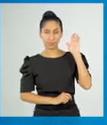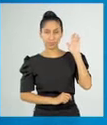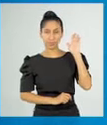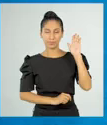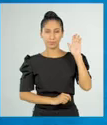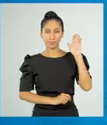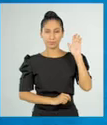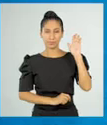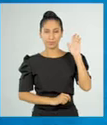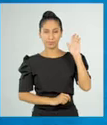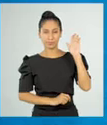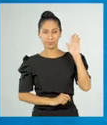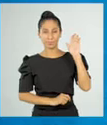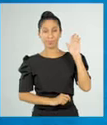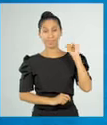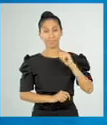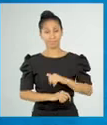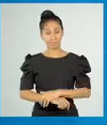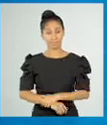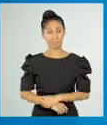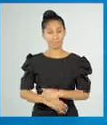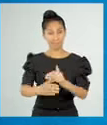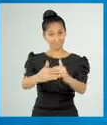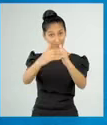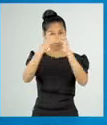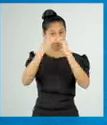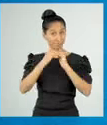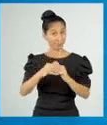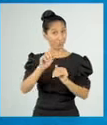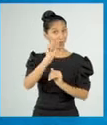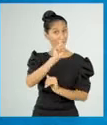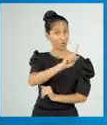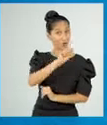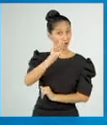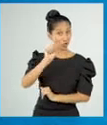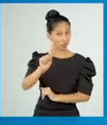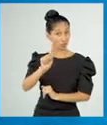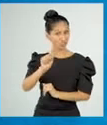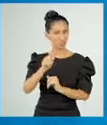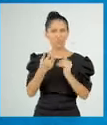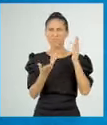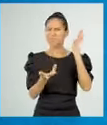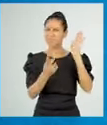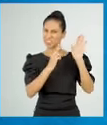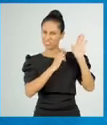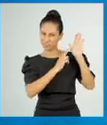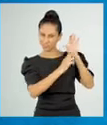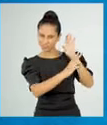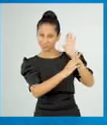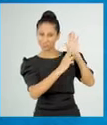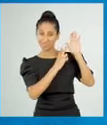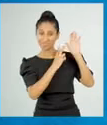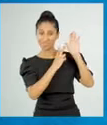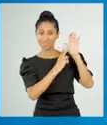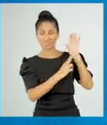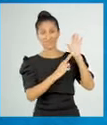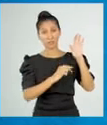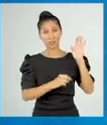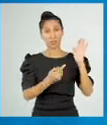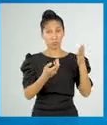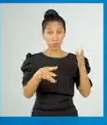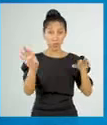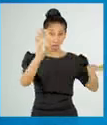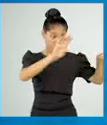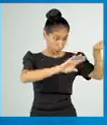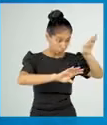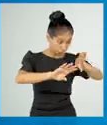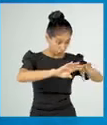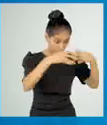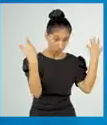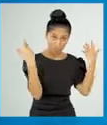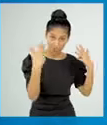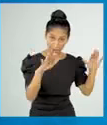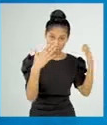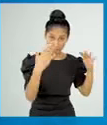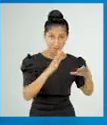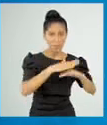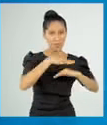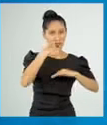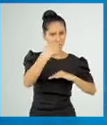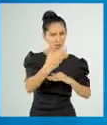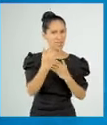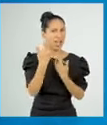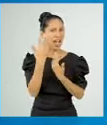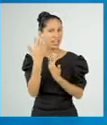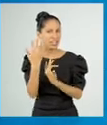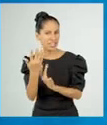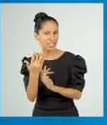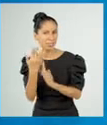retirarlo con cuidado. Paso once. Dejarlo reposar varias horas hasta que se enfríe y